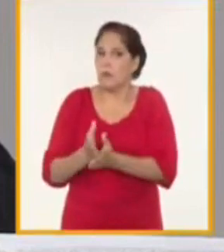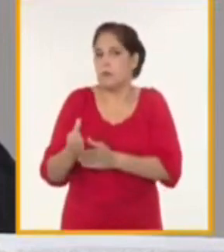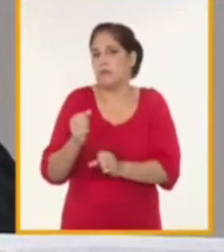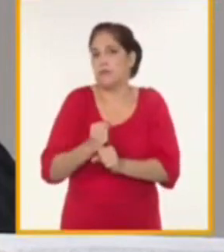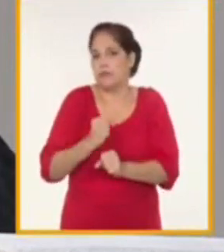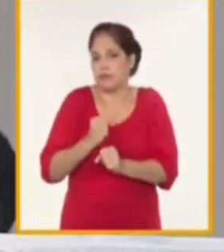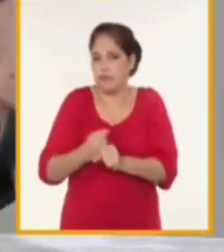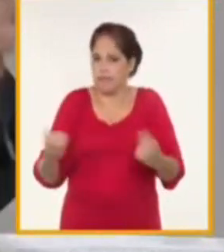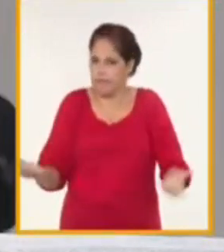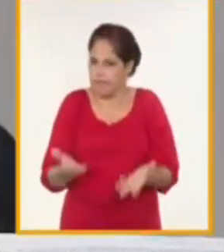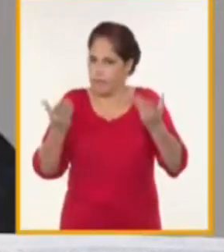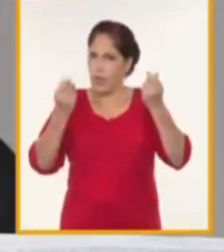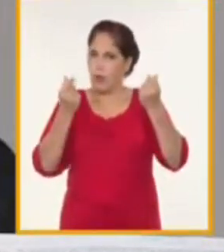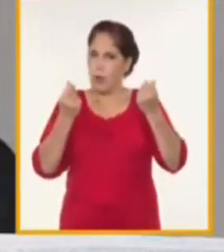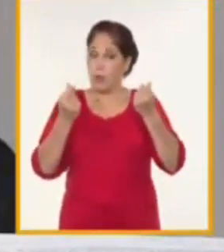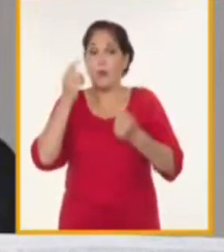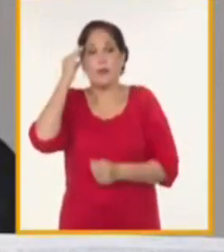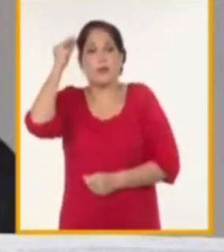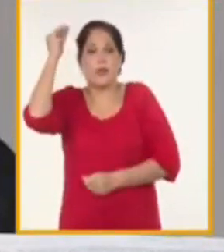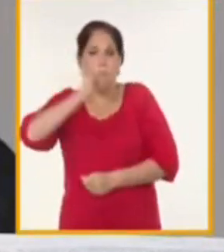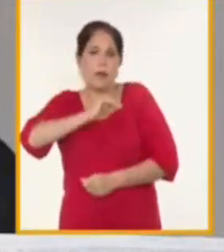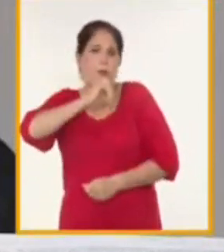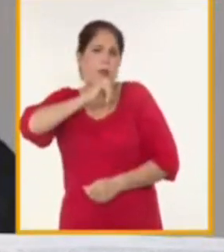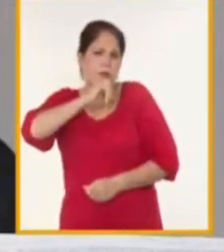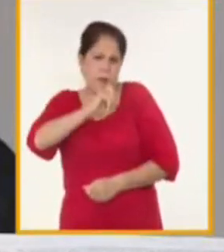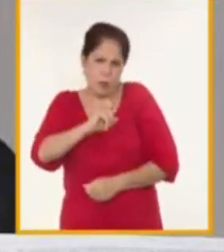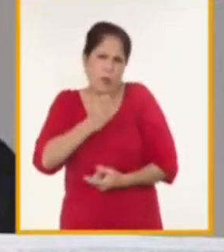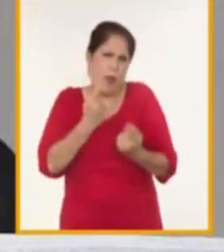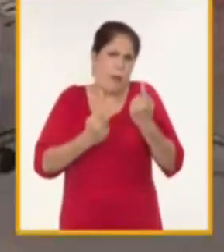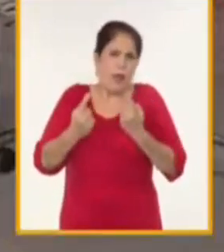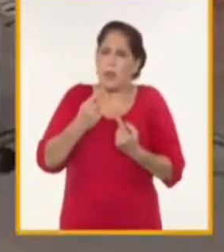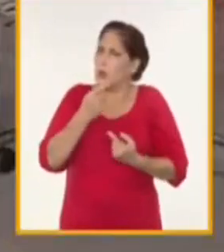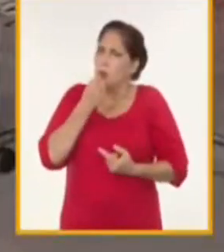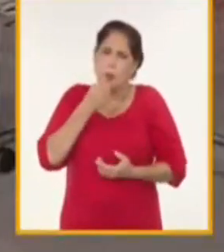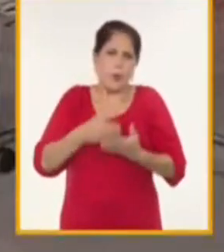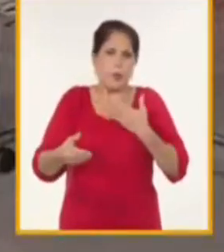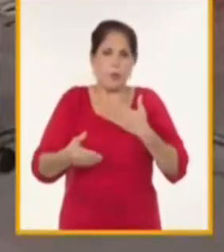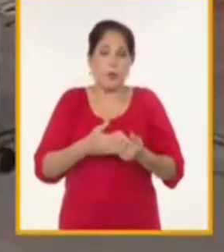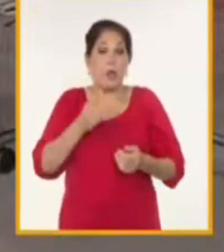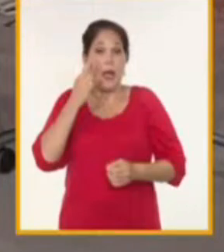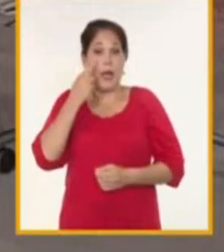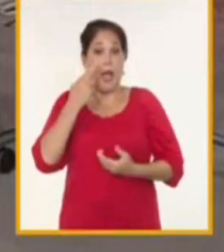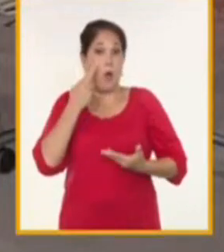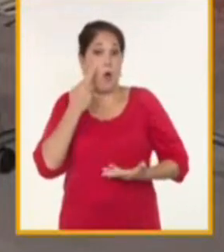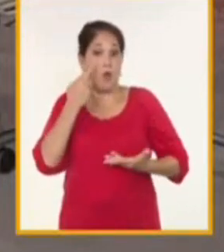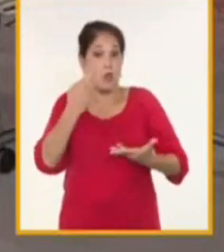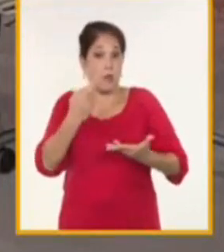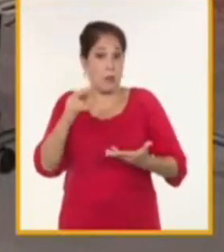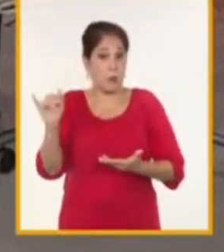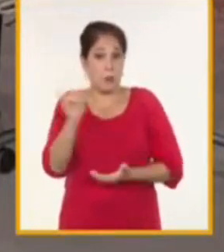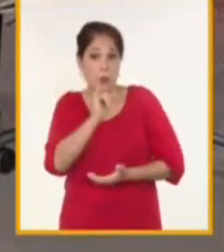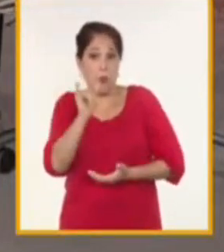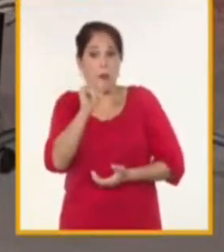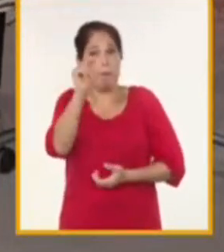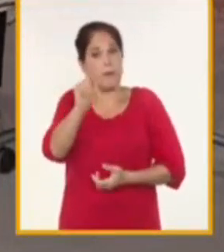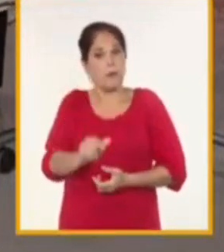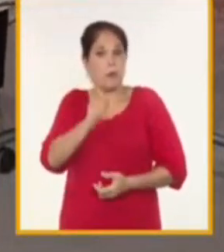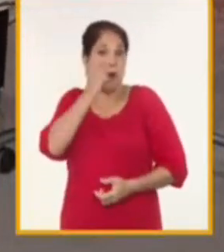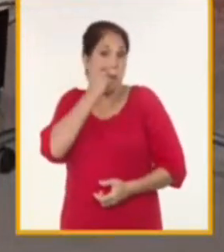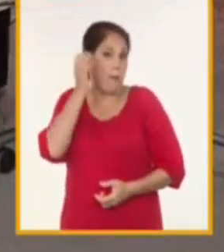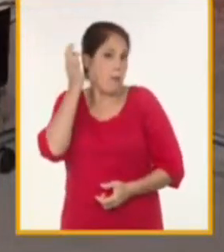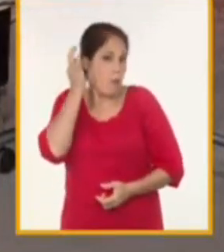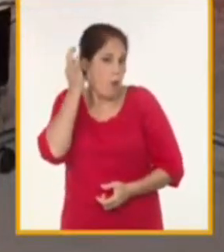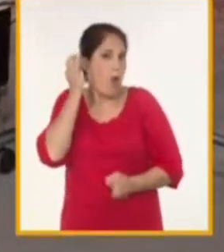el desarrollo económico del país a pesar de todas estas limitaciones que se nos imponen y el reconocimiento también tienen esos hombres y esas